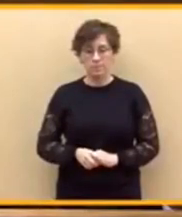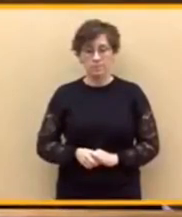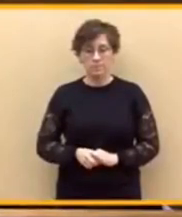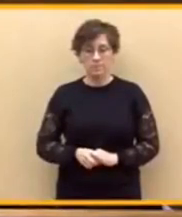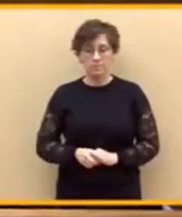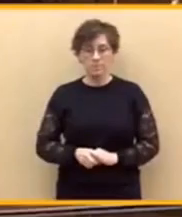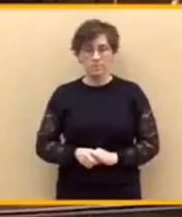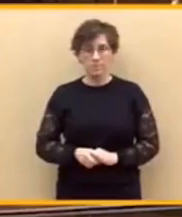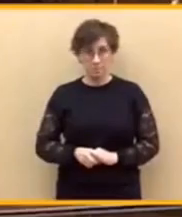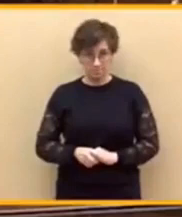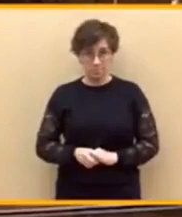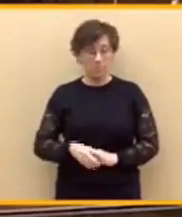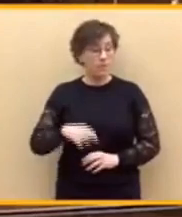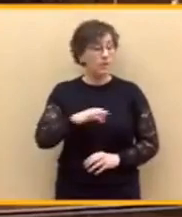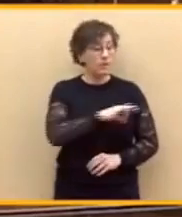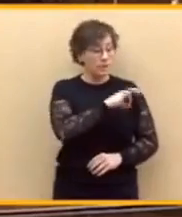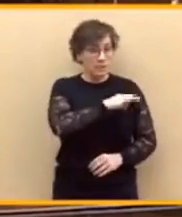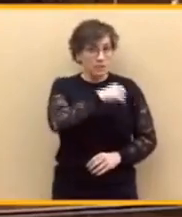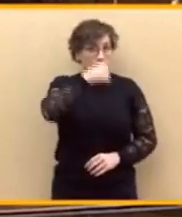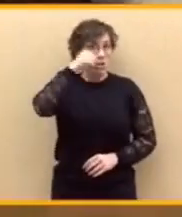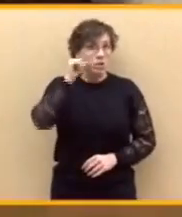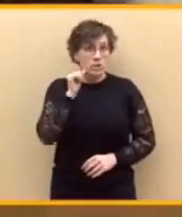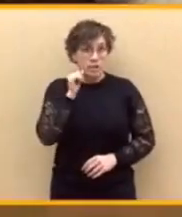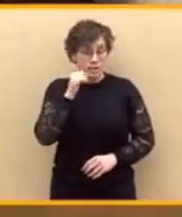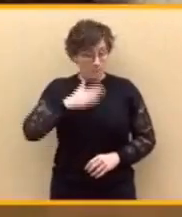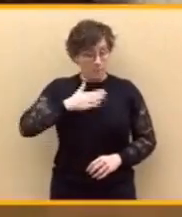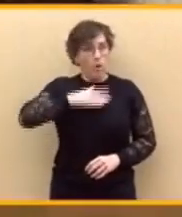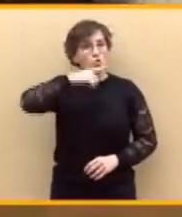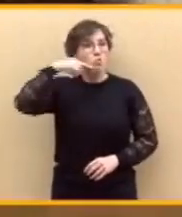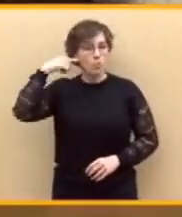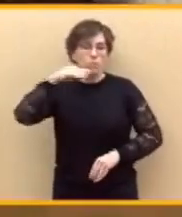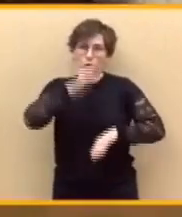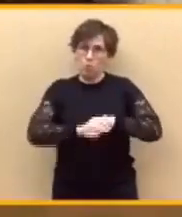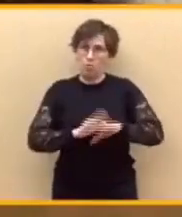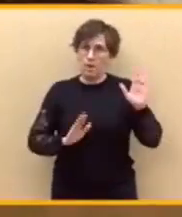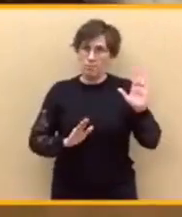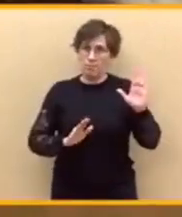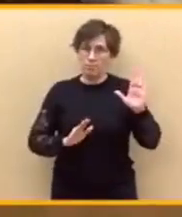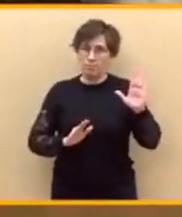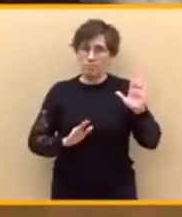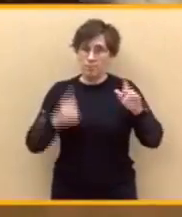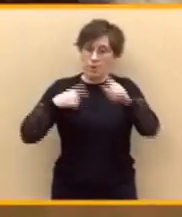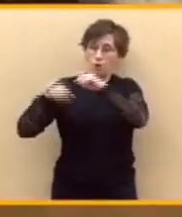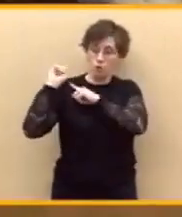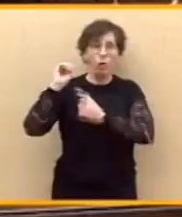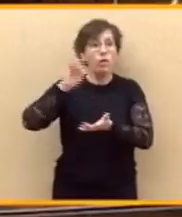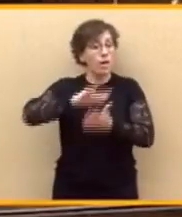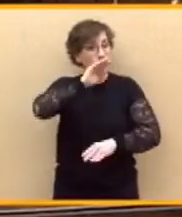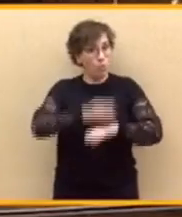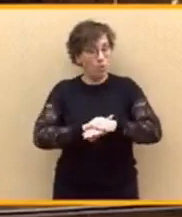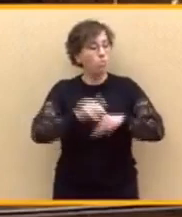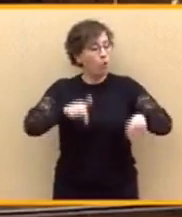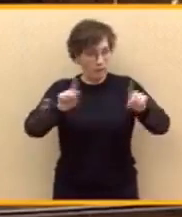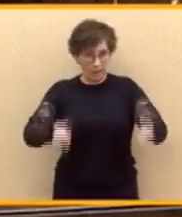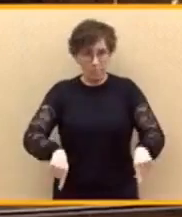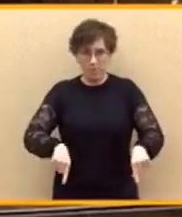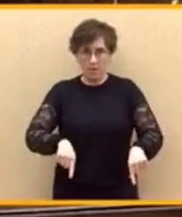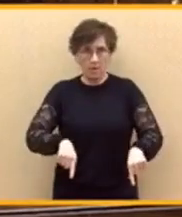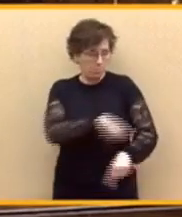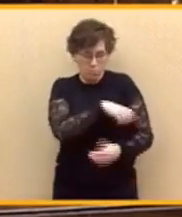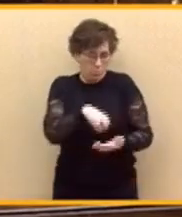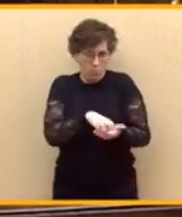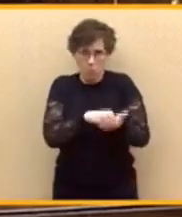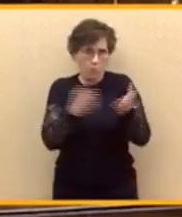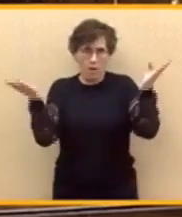Señor Sánchez, compromiso cumple. cumplimos el otro día, cumpliremos hoy, no le quepa la